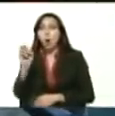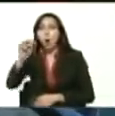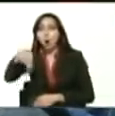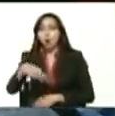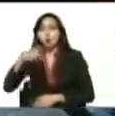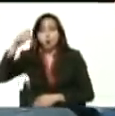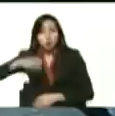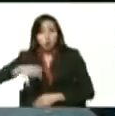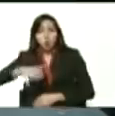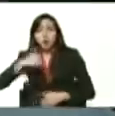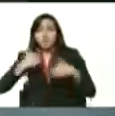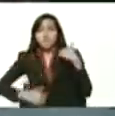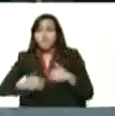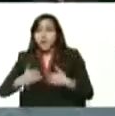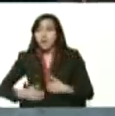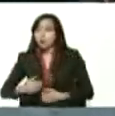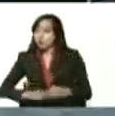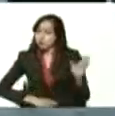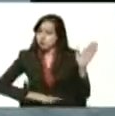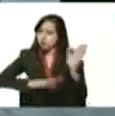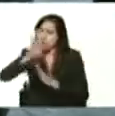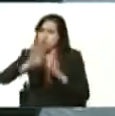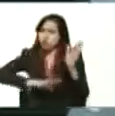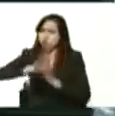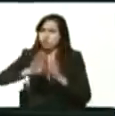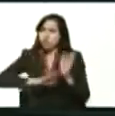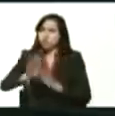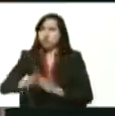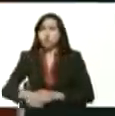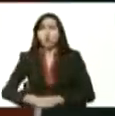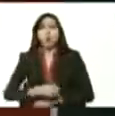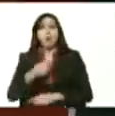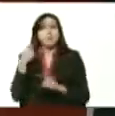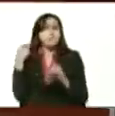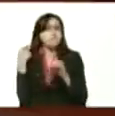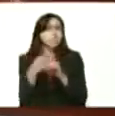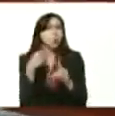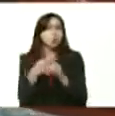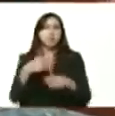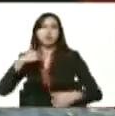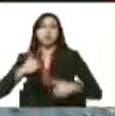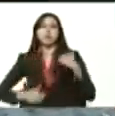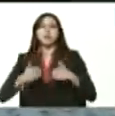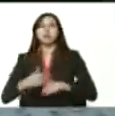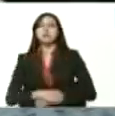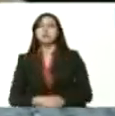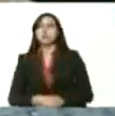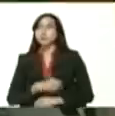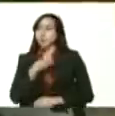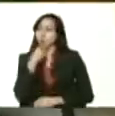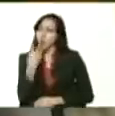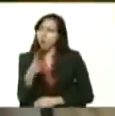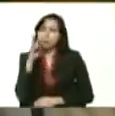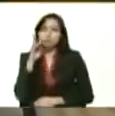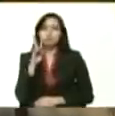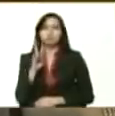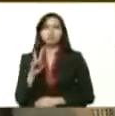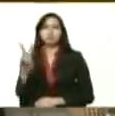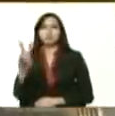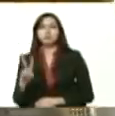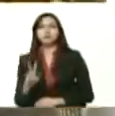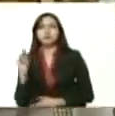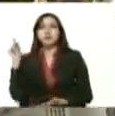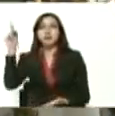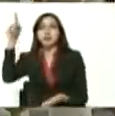miércoles productivo miércoles positivo hoy vemos con muy buenos ojos la entrada